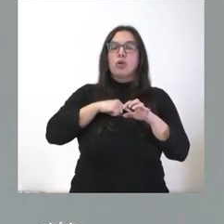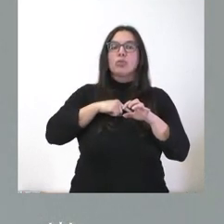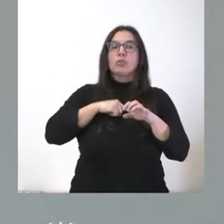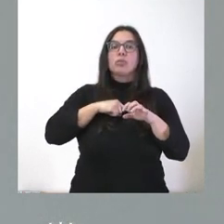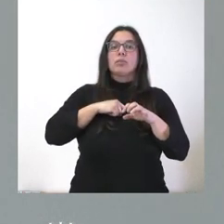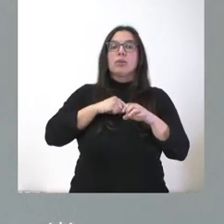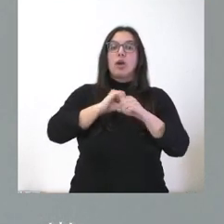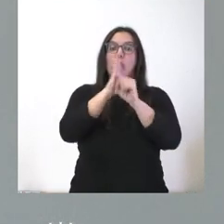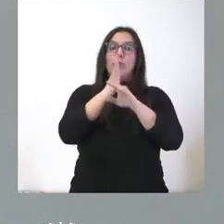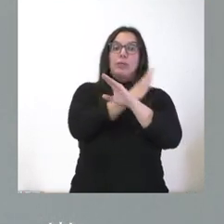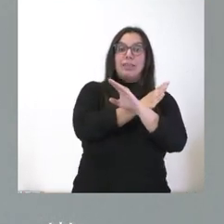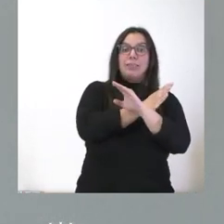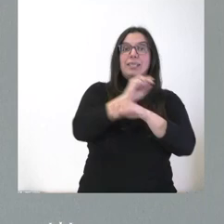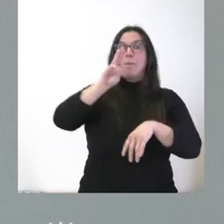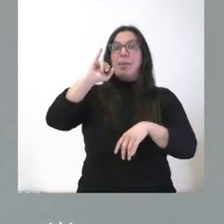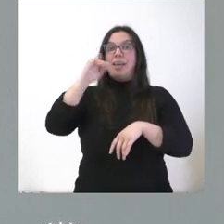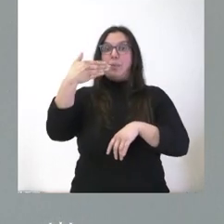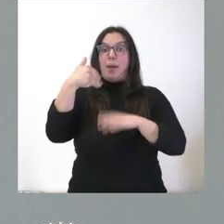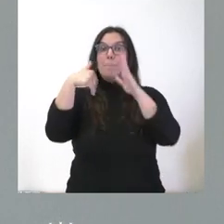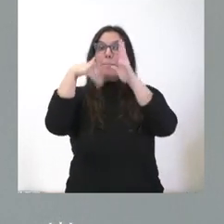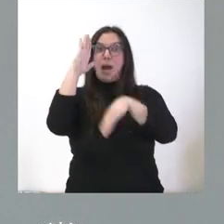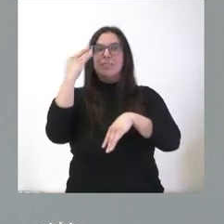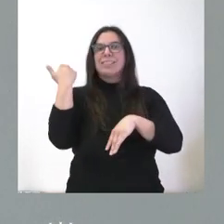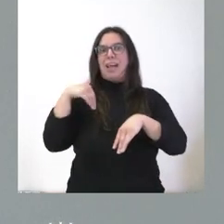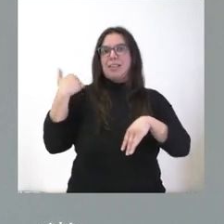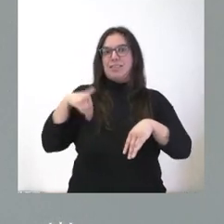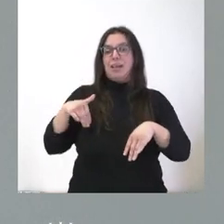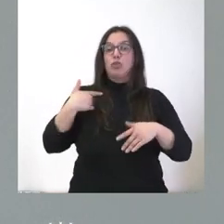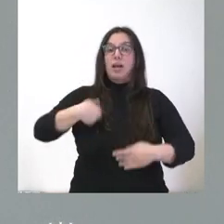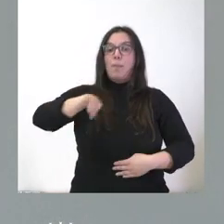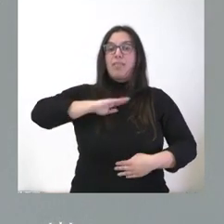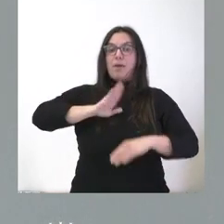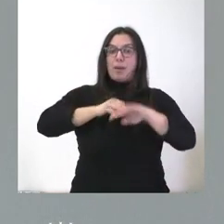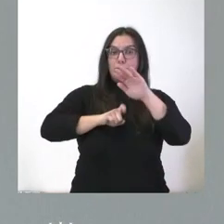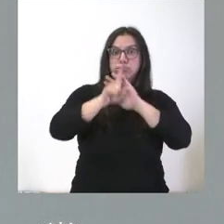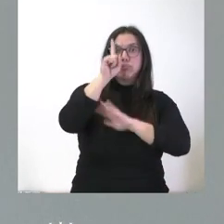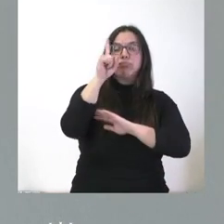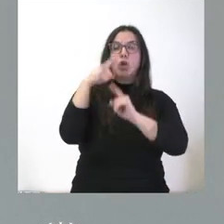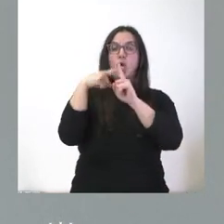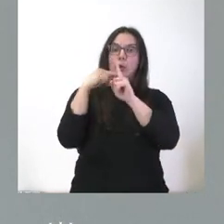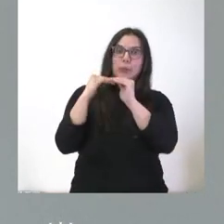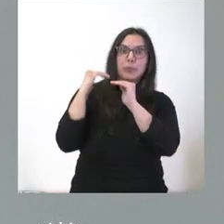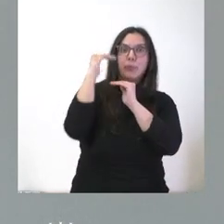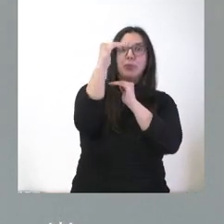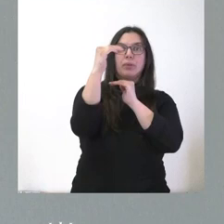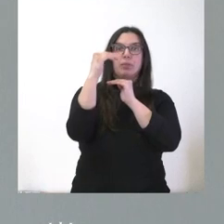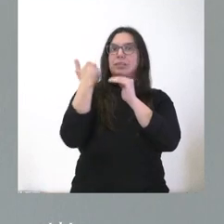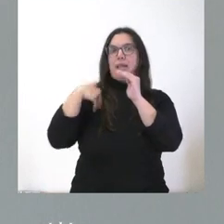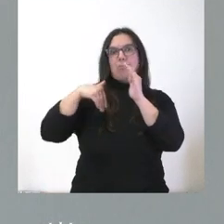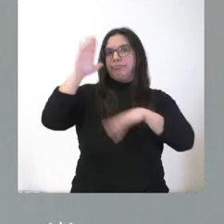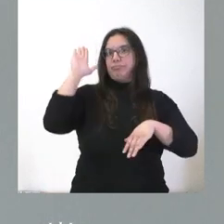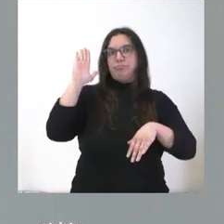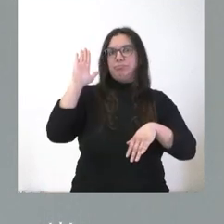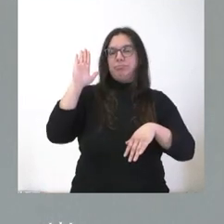la pandemia y, por tanto, nuestra capacidad de crecer para alcanzar ese nivel previo a la pandemia es menor porque ya lo hemos alcanzado.